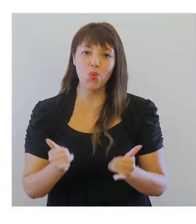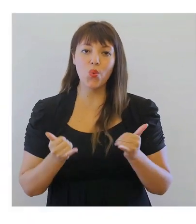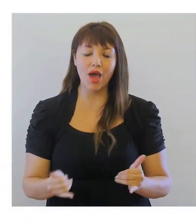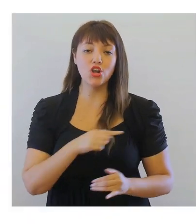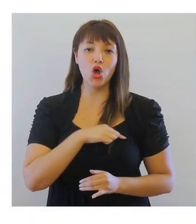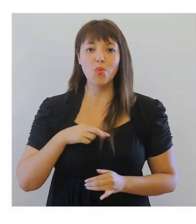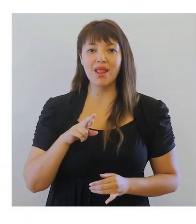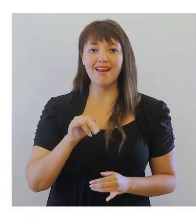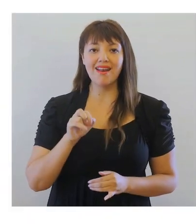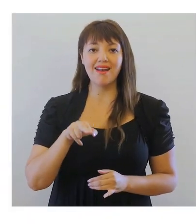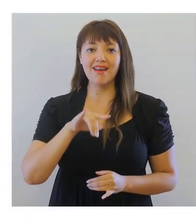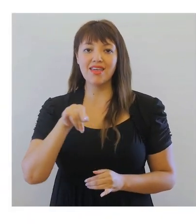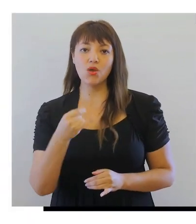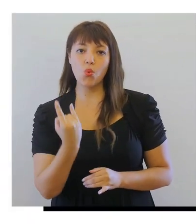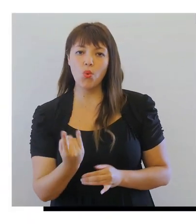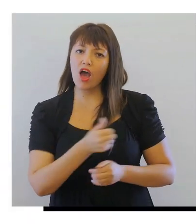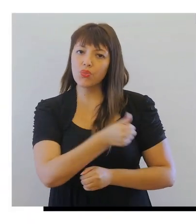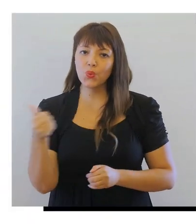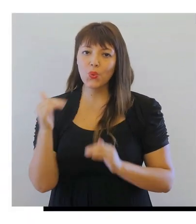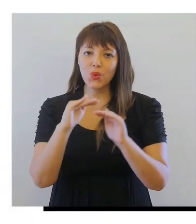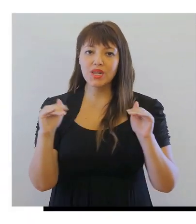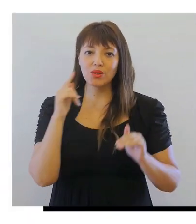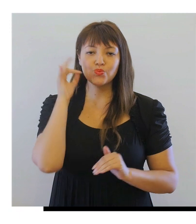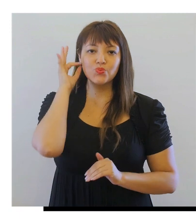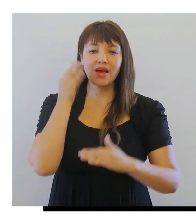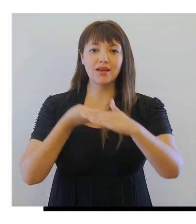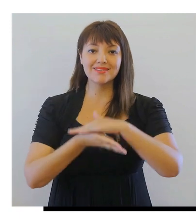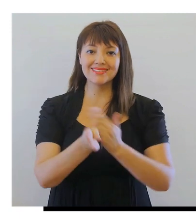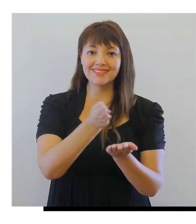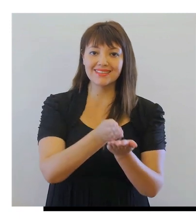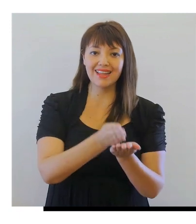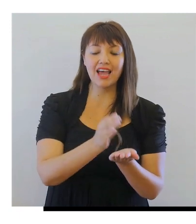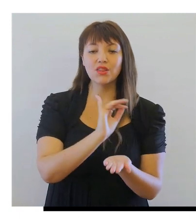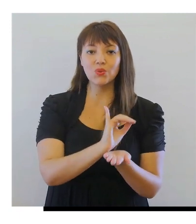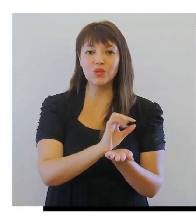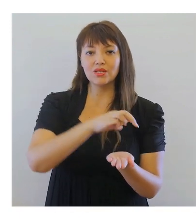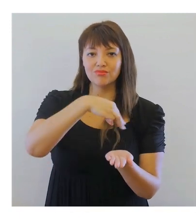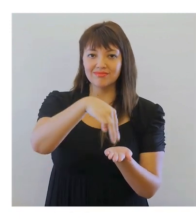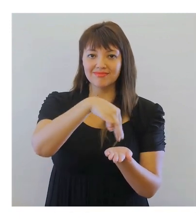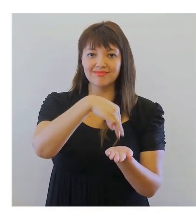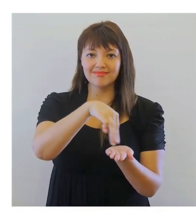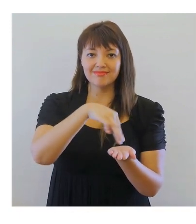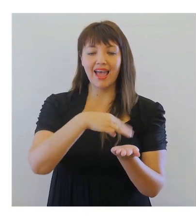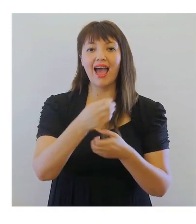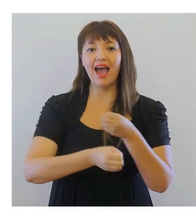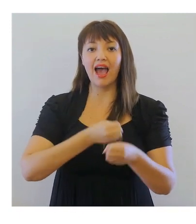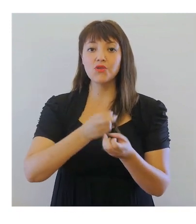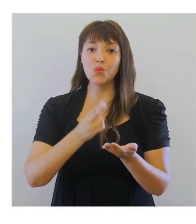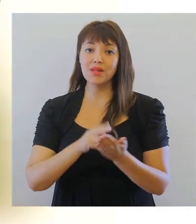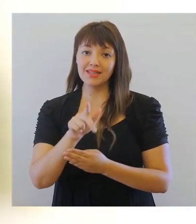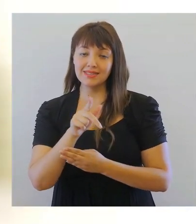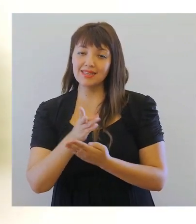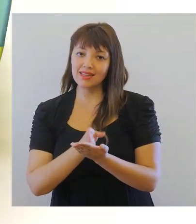RINJU a todos los niños y niñas que ingresan a Prekínder en establecimientos educacionales municipales desde el 2017.